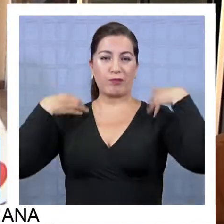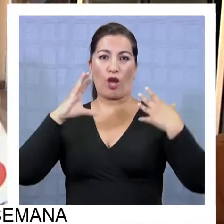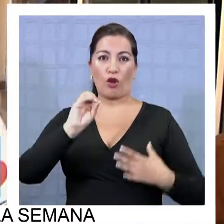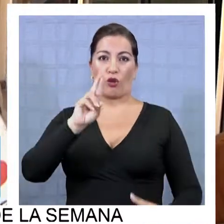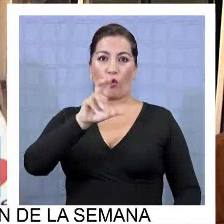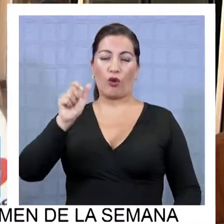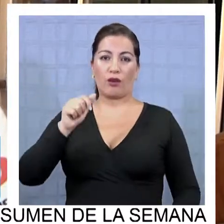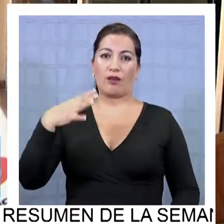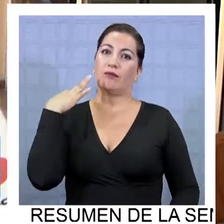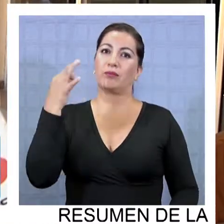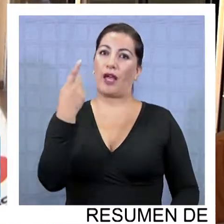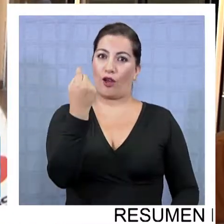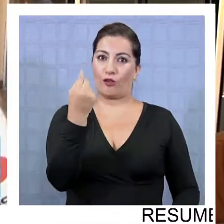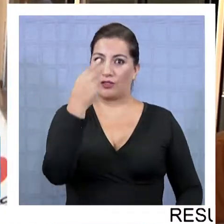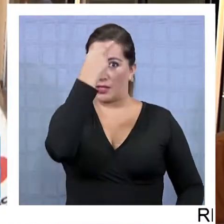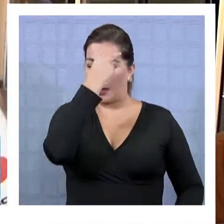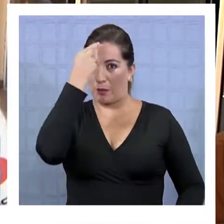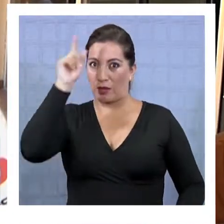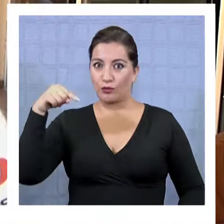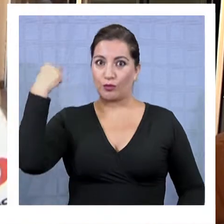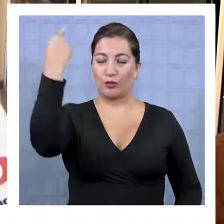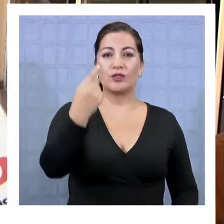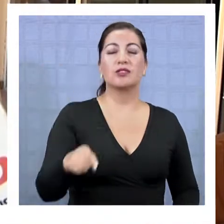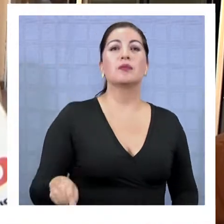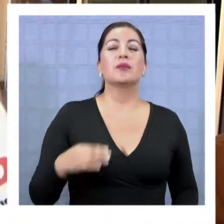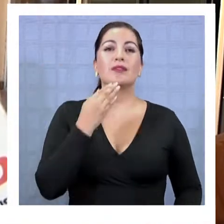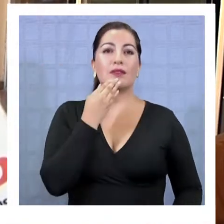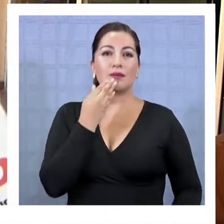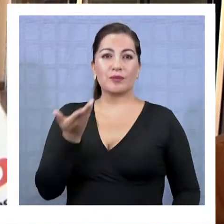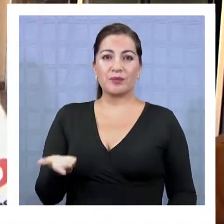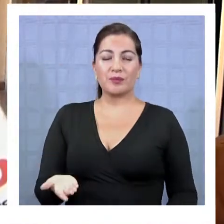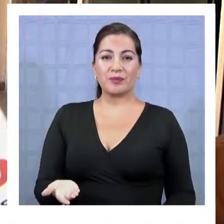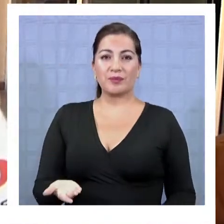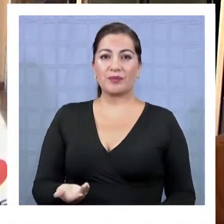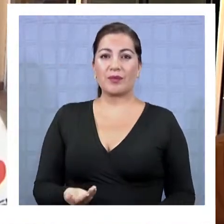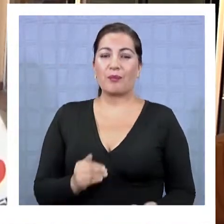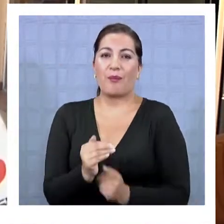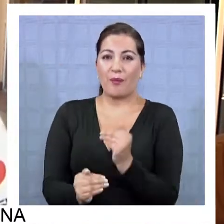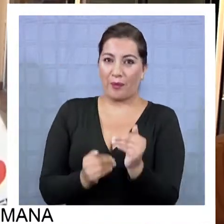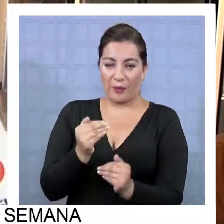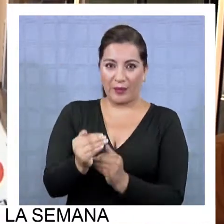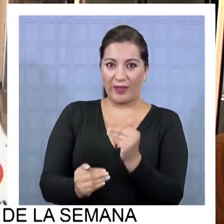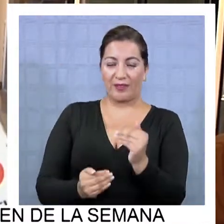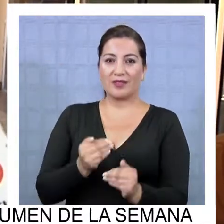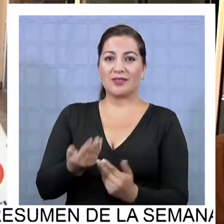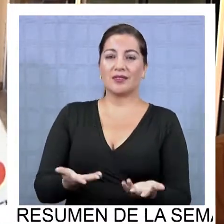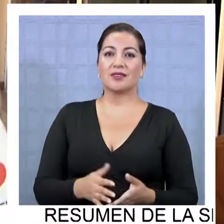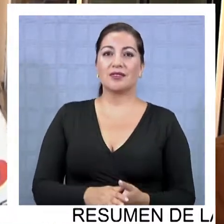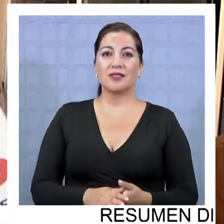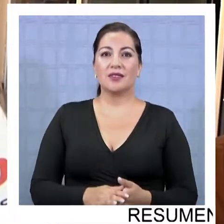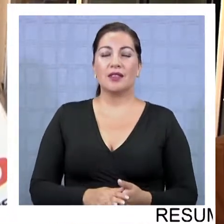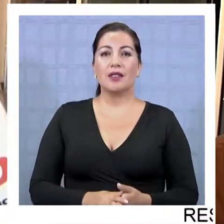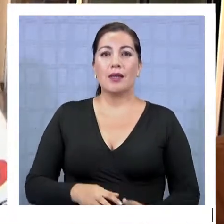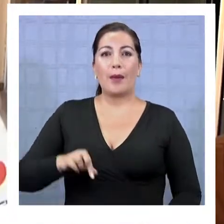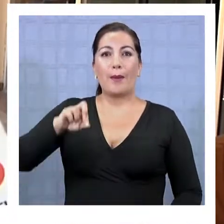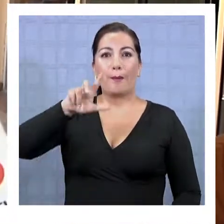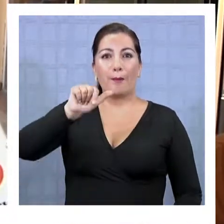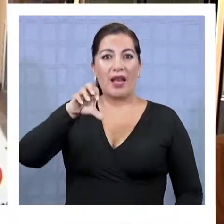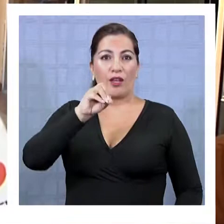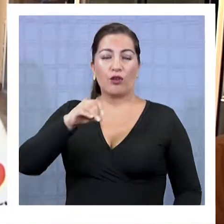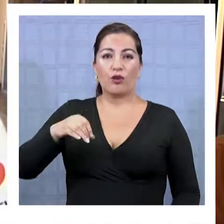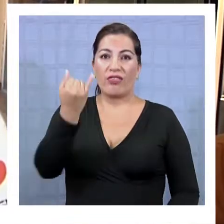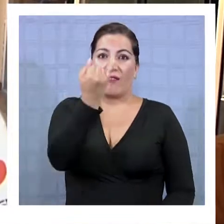electo el 11 de marzo próximo, para darle curso a este PRI, que es el Plano Regulador Intercomunal,